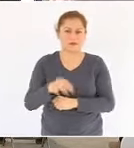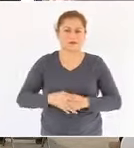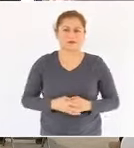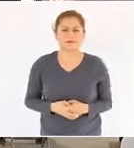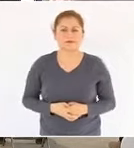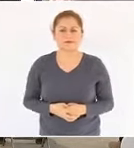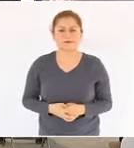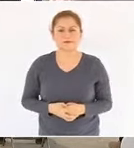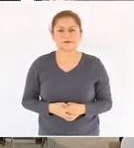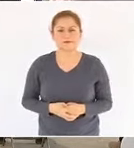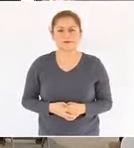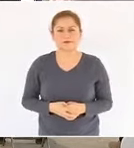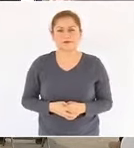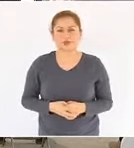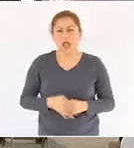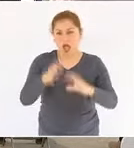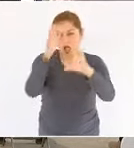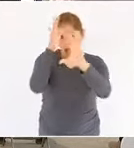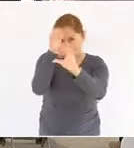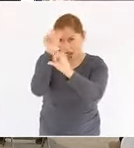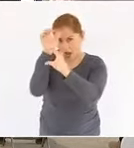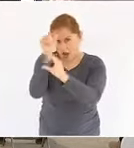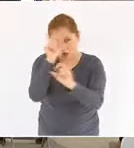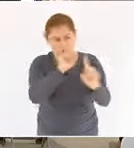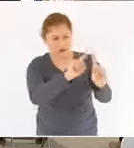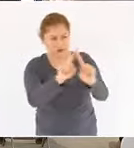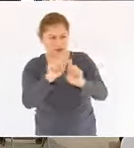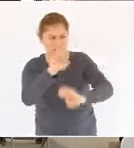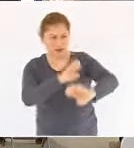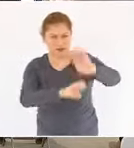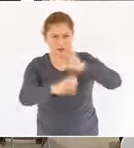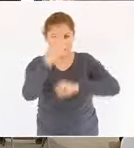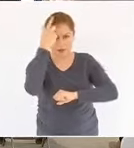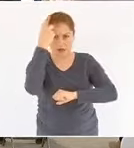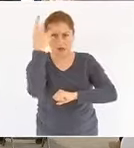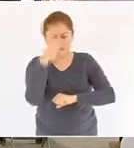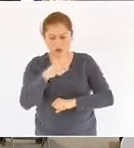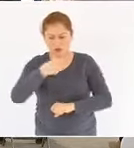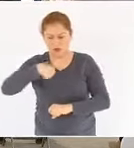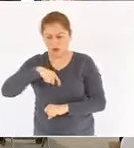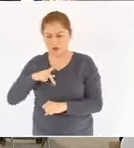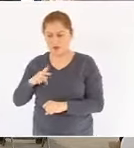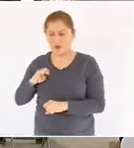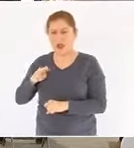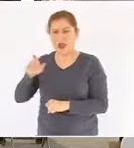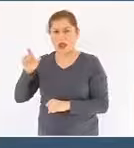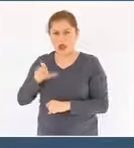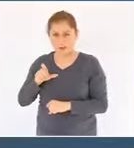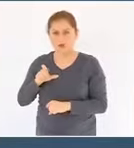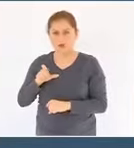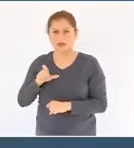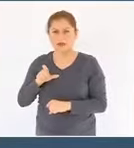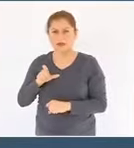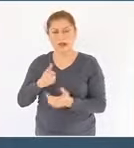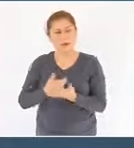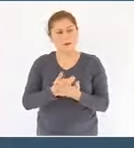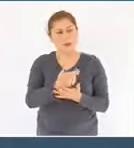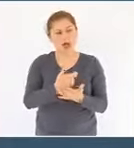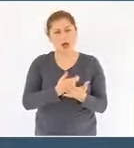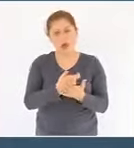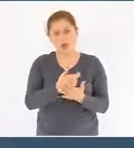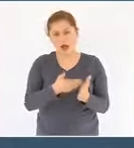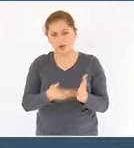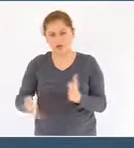De manera consensuada con los empresarios, Pemex difirió una parte de los pagos del 2020